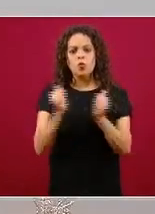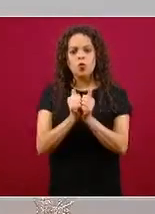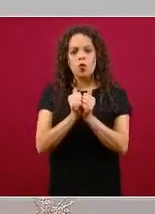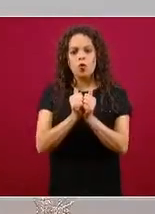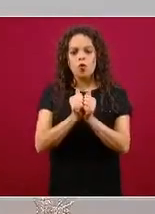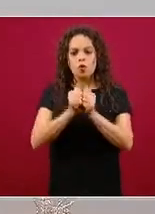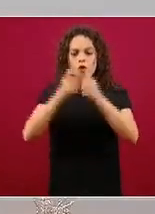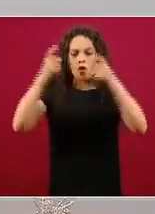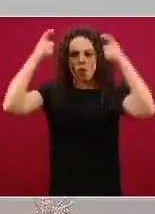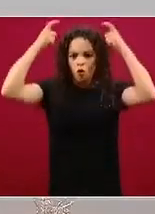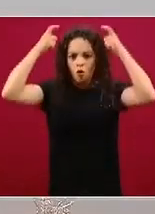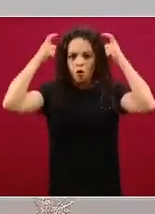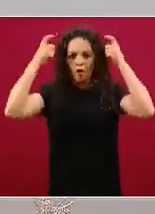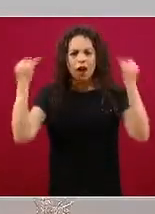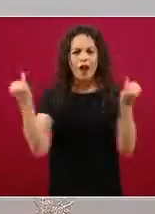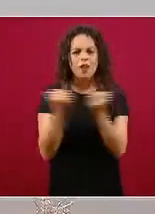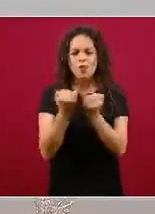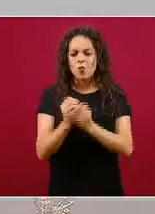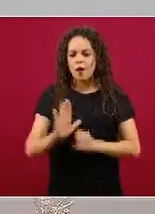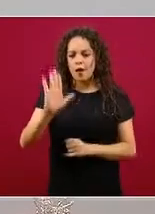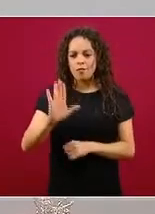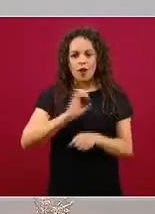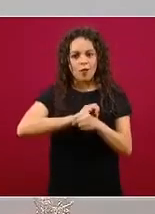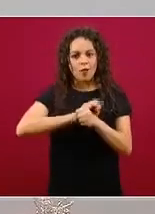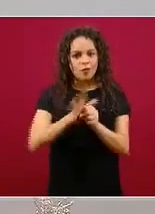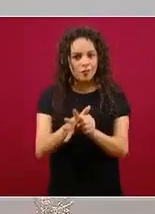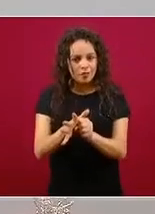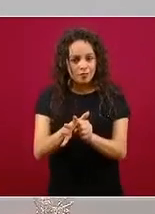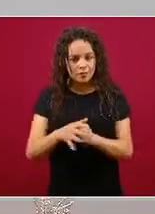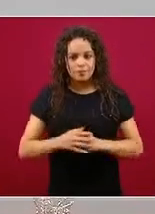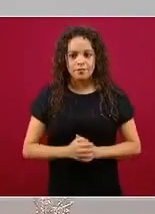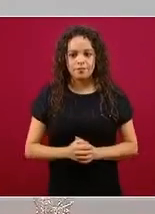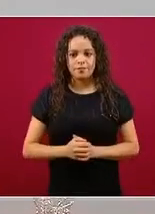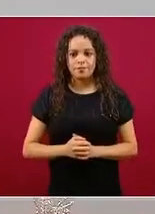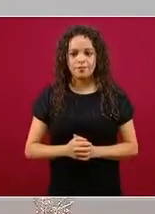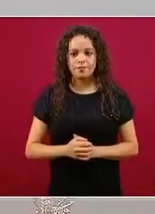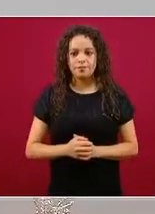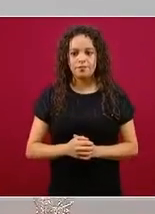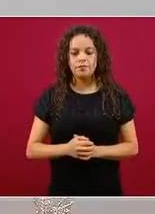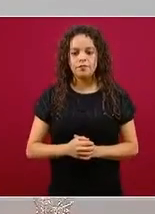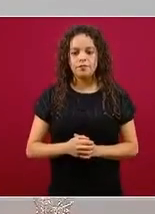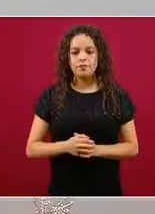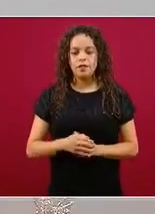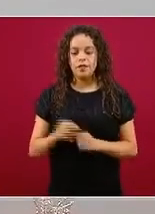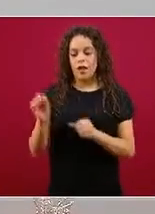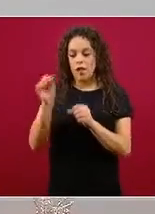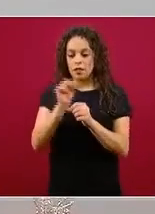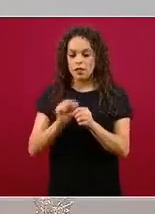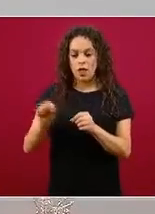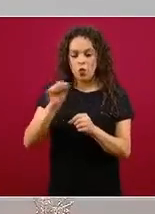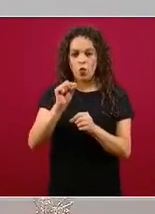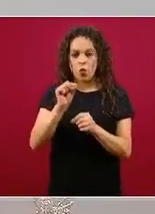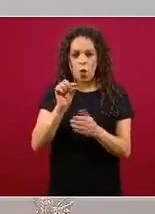Ahí hay atención COVID. Los que sólo son un circulito sin coronita, ahí se pueden atender